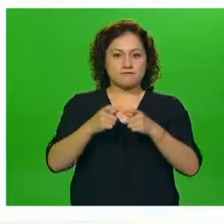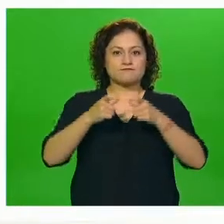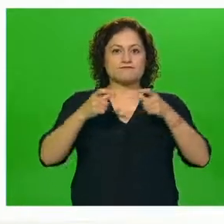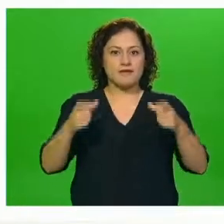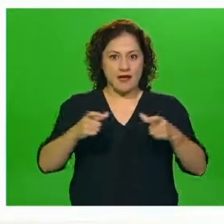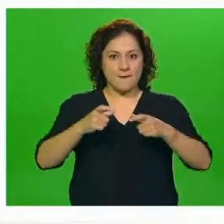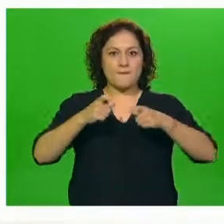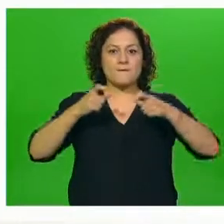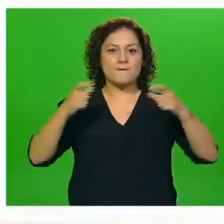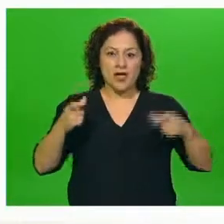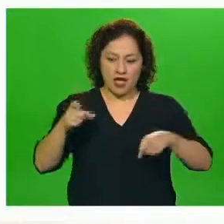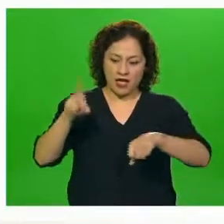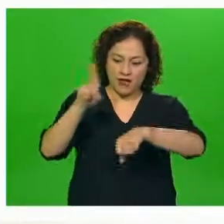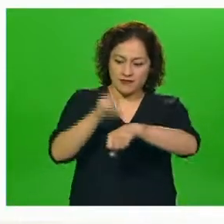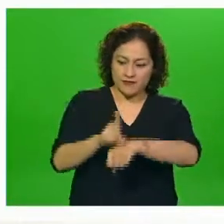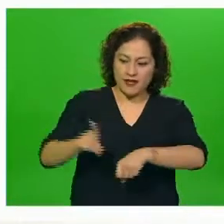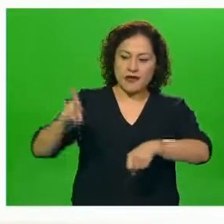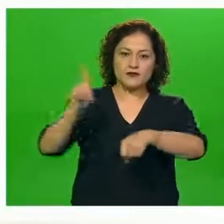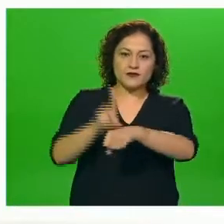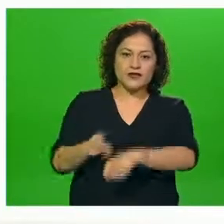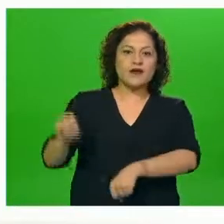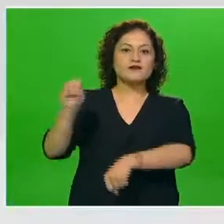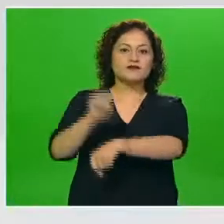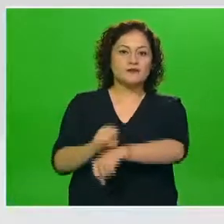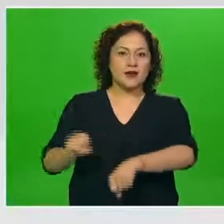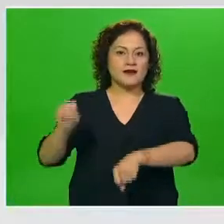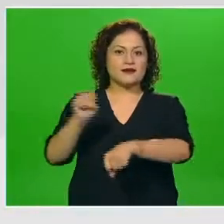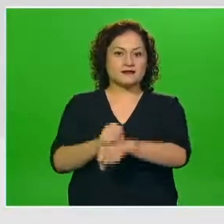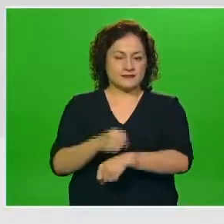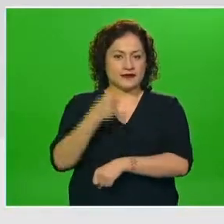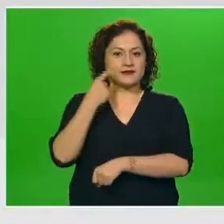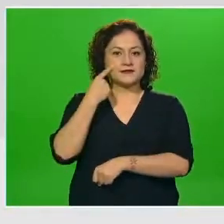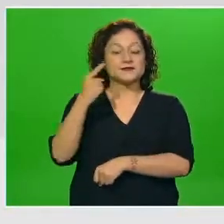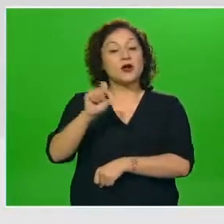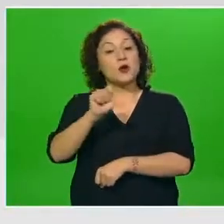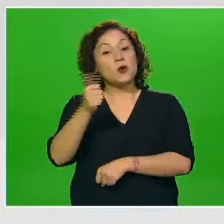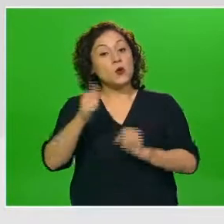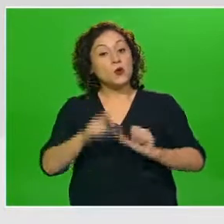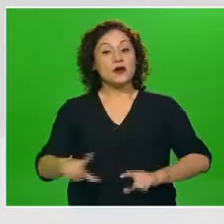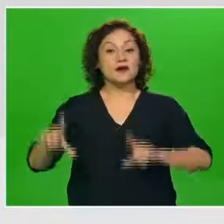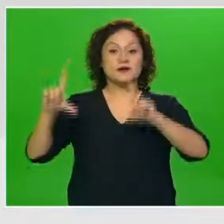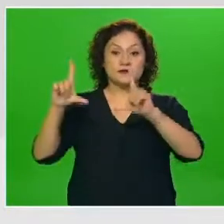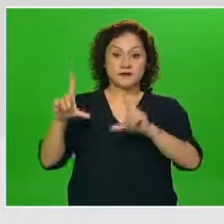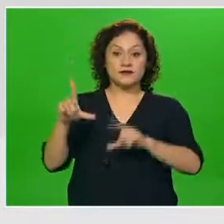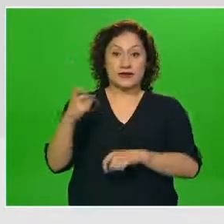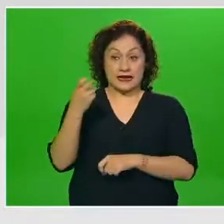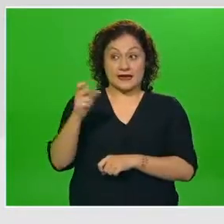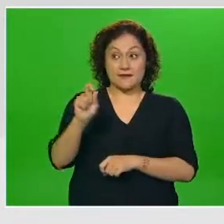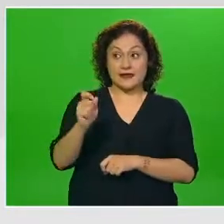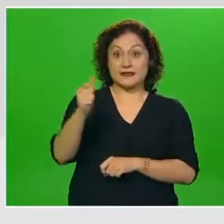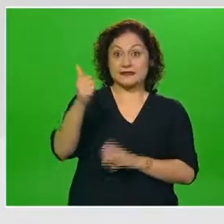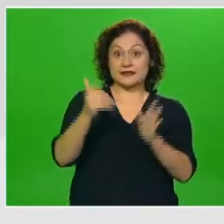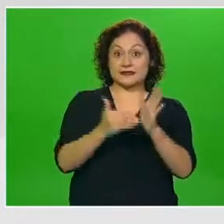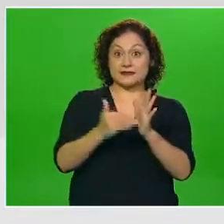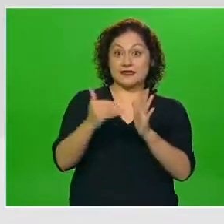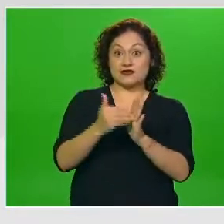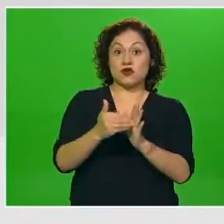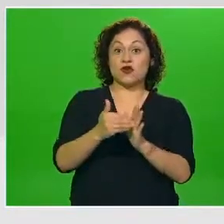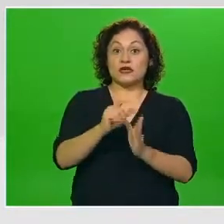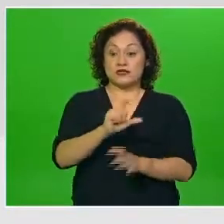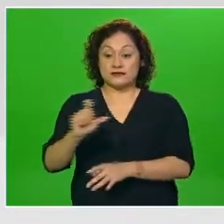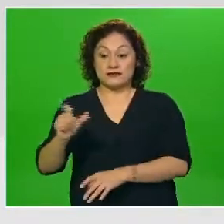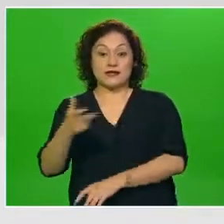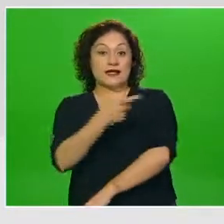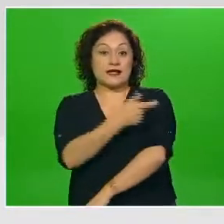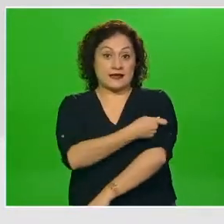semana con semana. Si vemos la siguiente diapositiva vamos a ver que estas más de 26 millones de dosis se agrupan